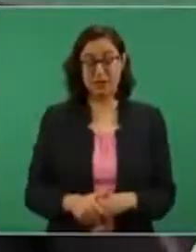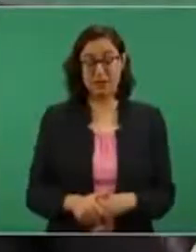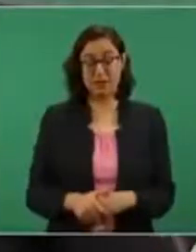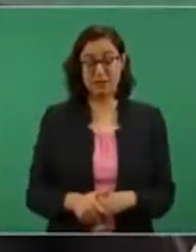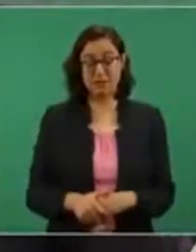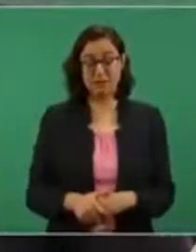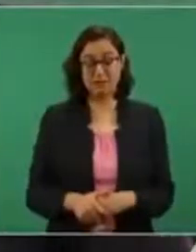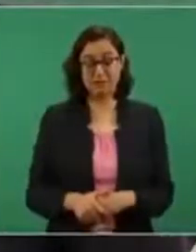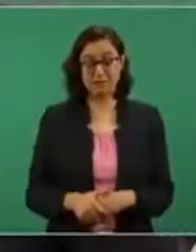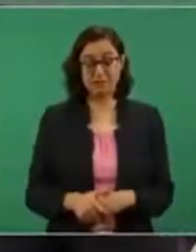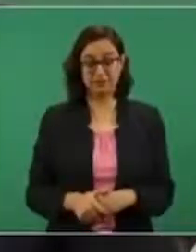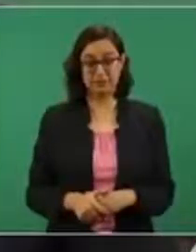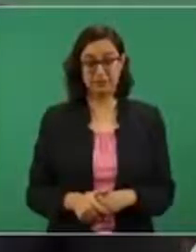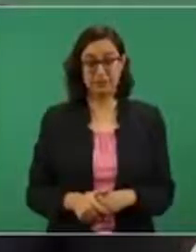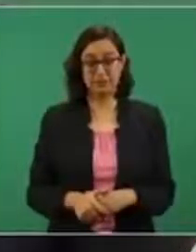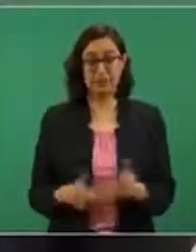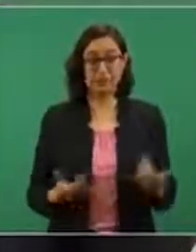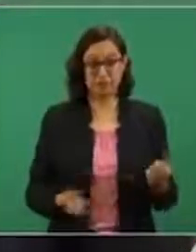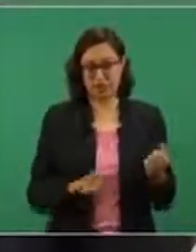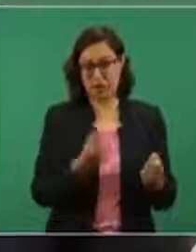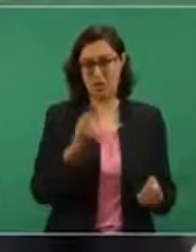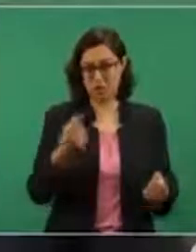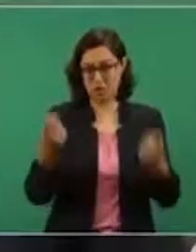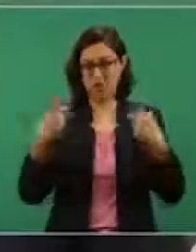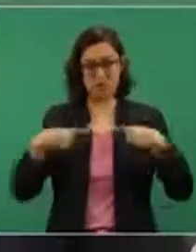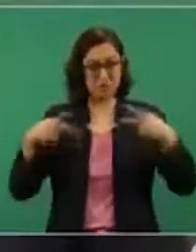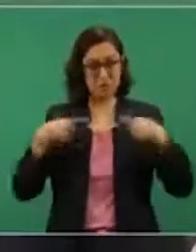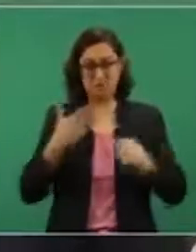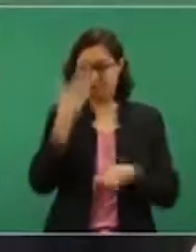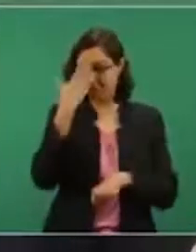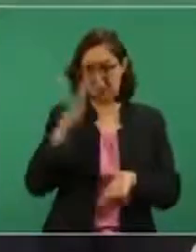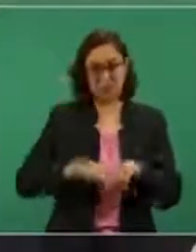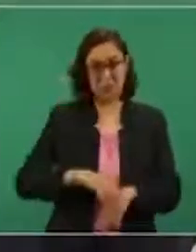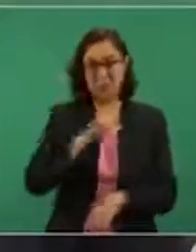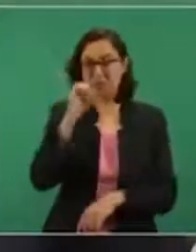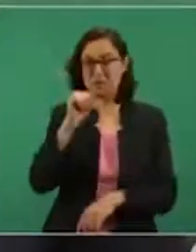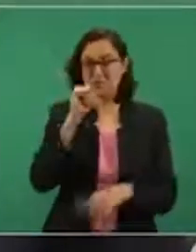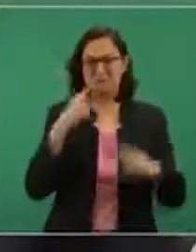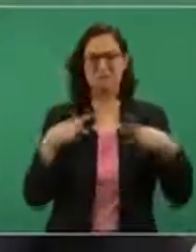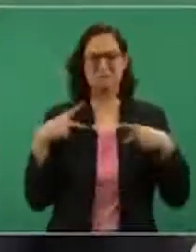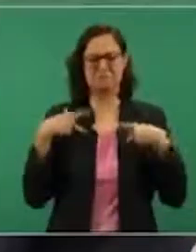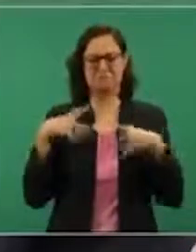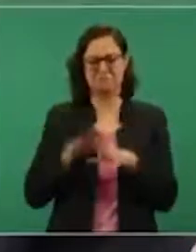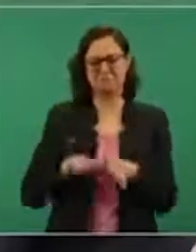Acuérdense, algunos sectores, desde luego, en el pueblo no.